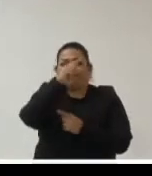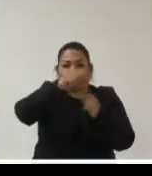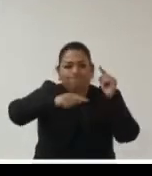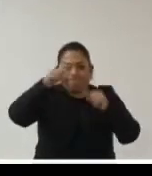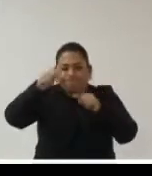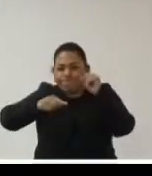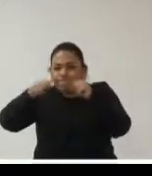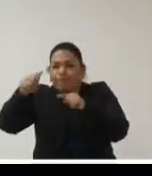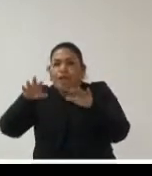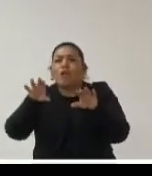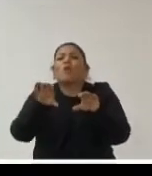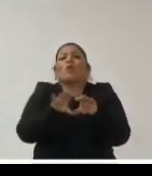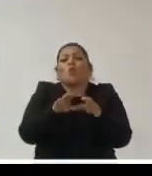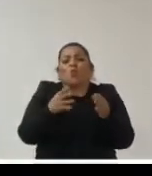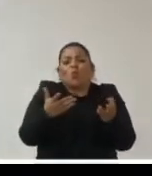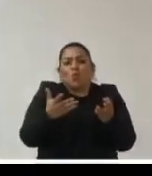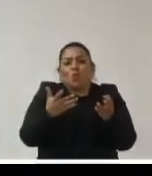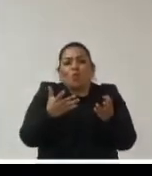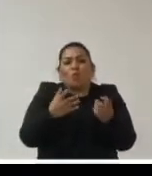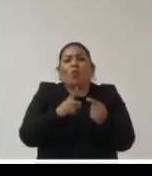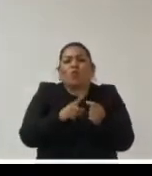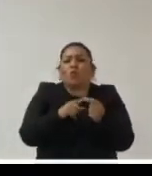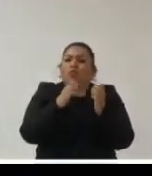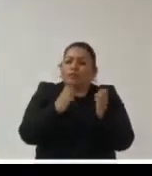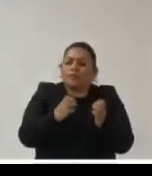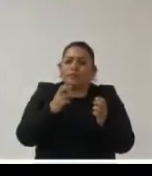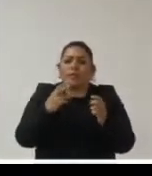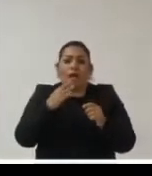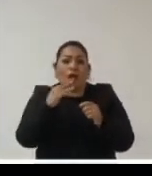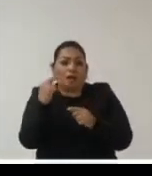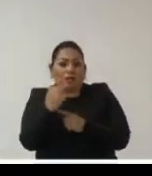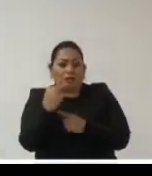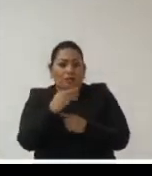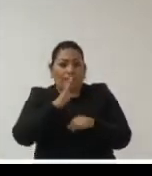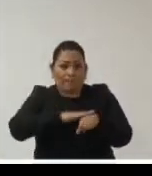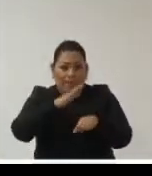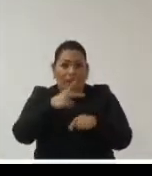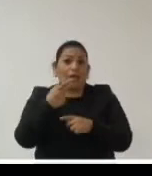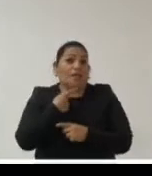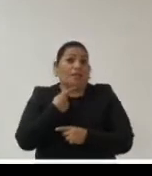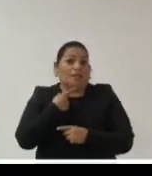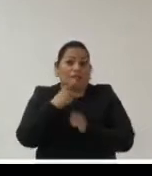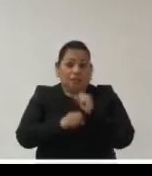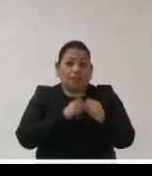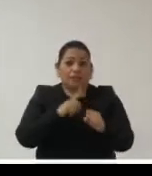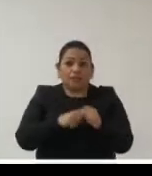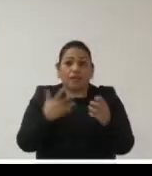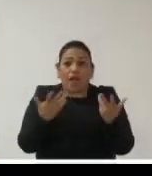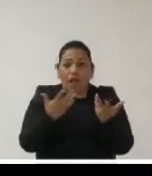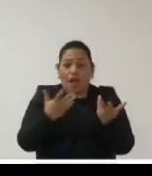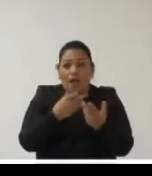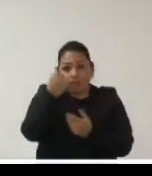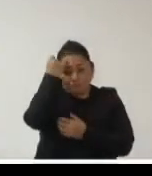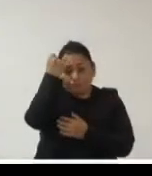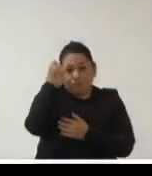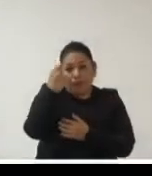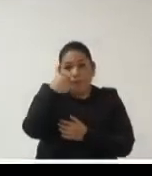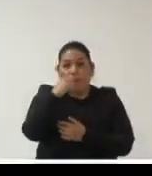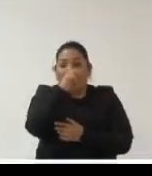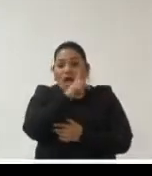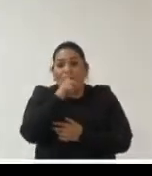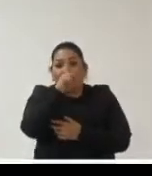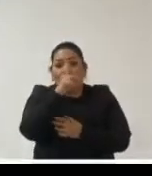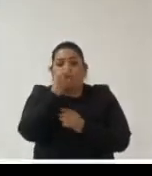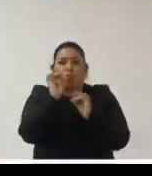en todas las otras iniciativas más vinculadas a las políticas sociales para poder efectivamente colaborar en el lenguaje